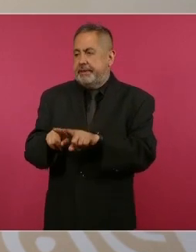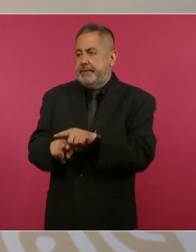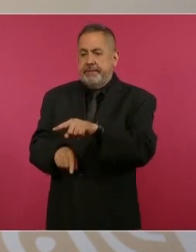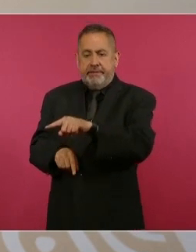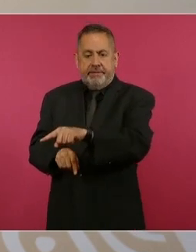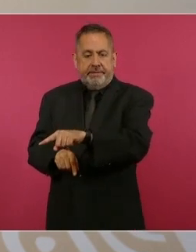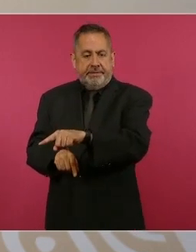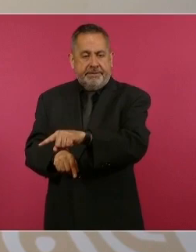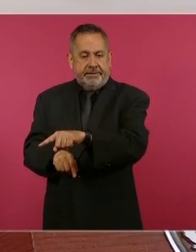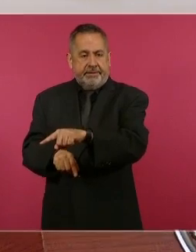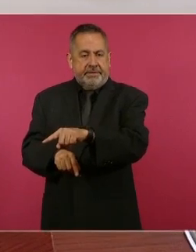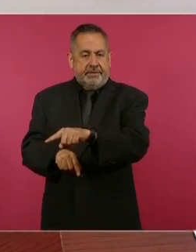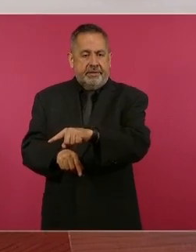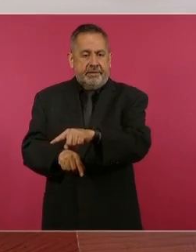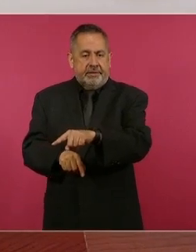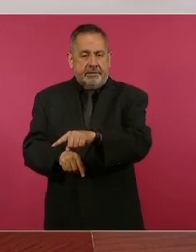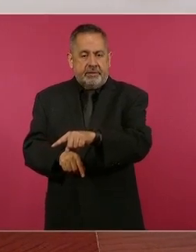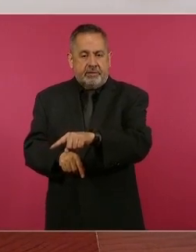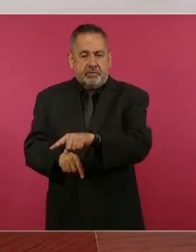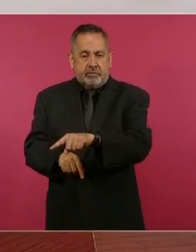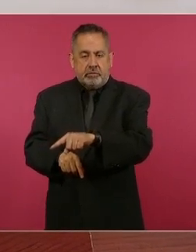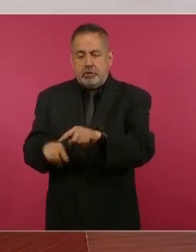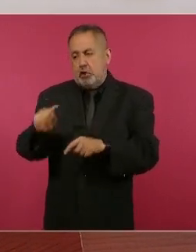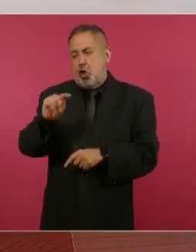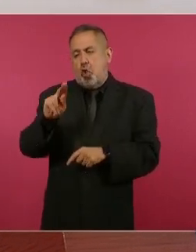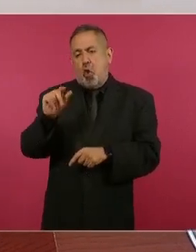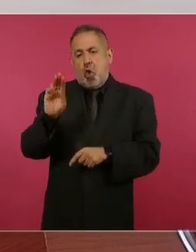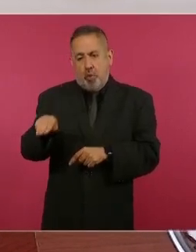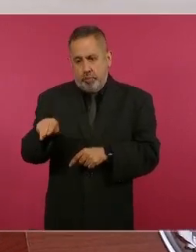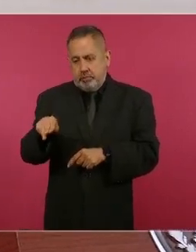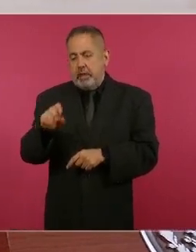Tulum,